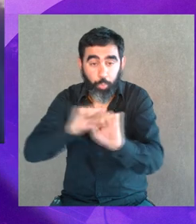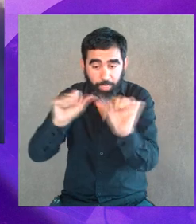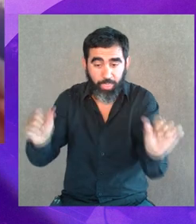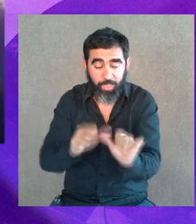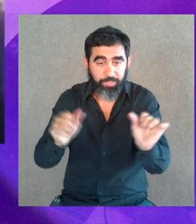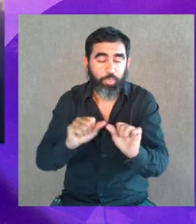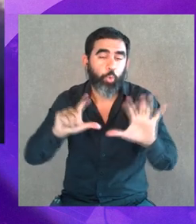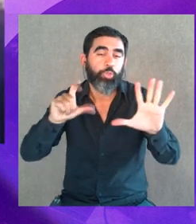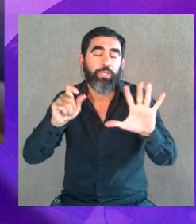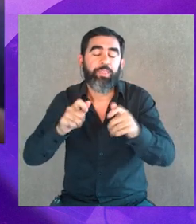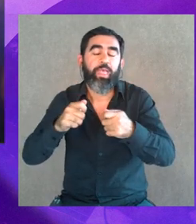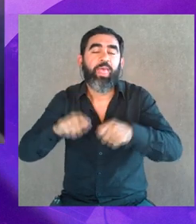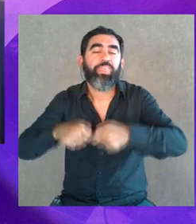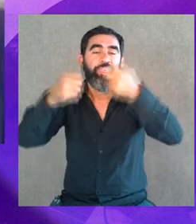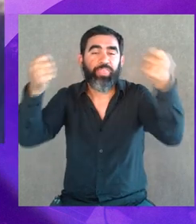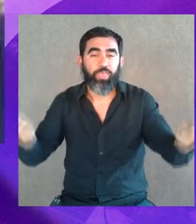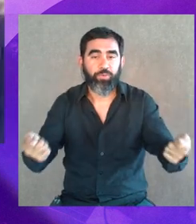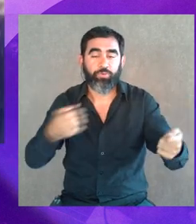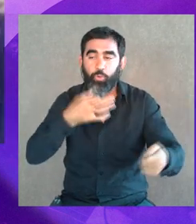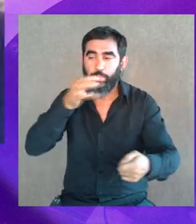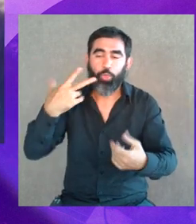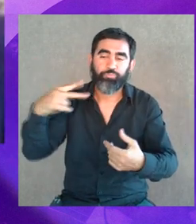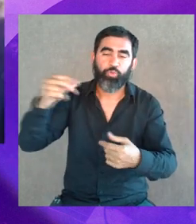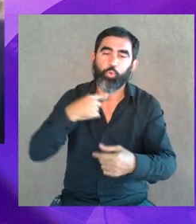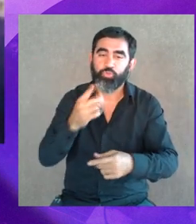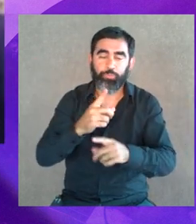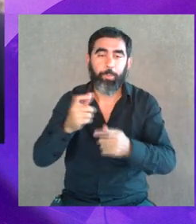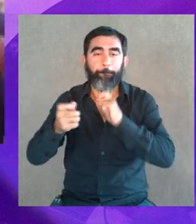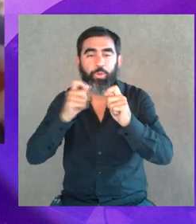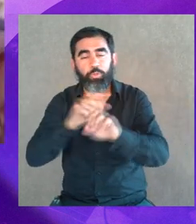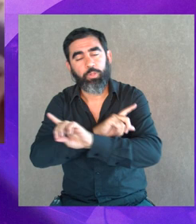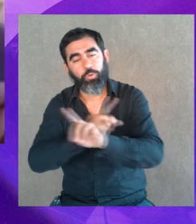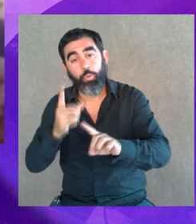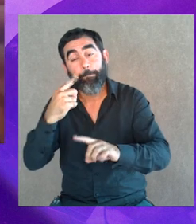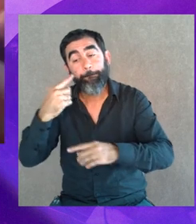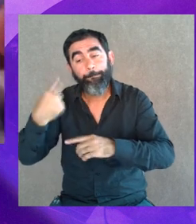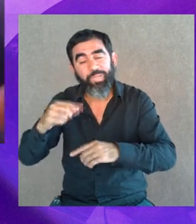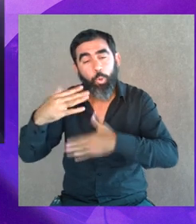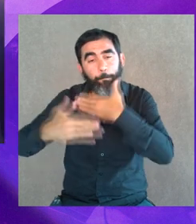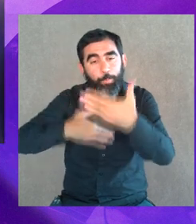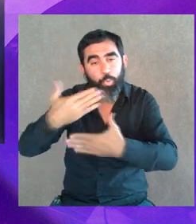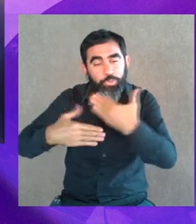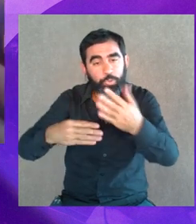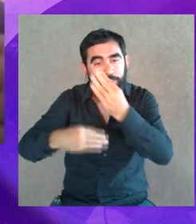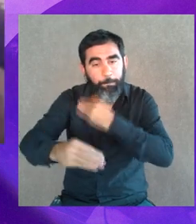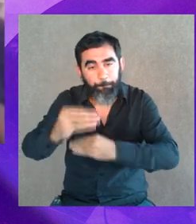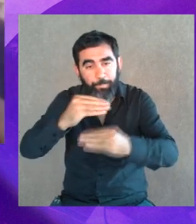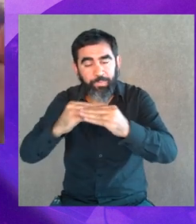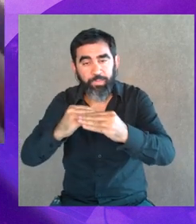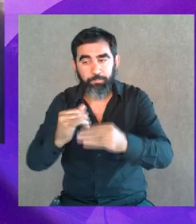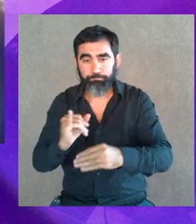70 artículos periodísticos, lo cual no quiere decir que estemos negando al periodismo, pero digo, el proceso de empatía, de